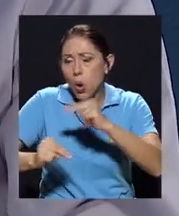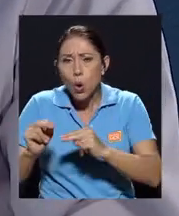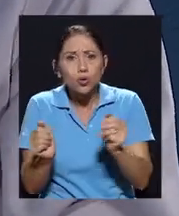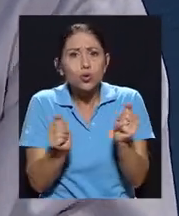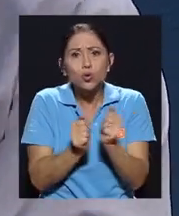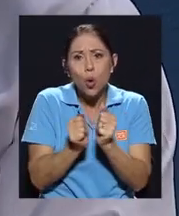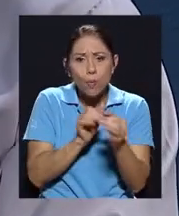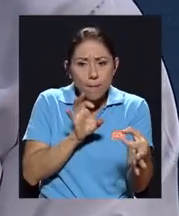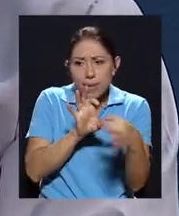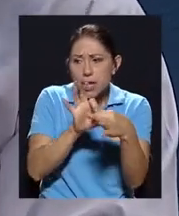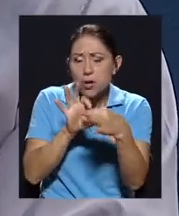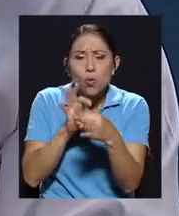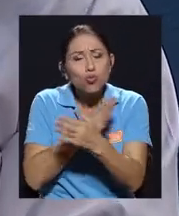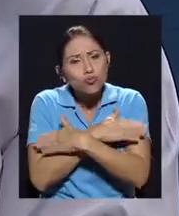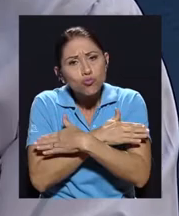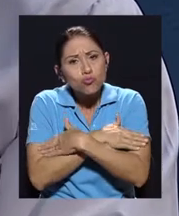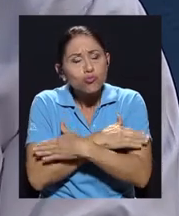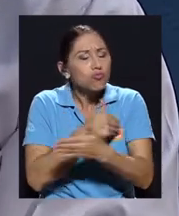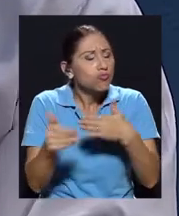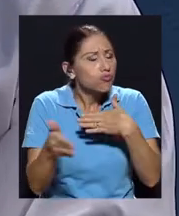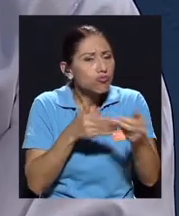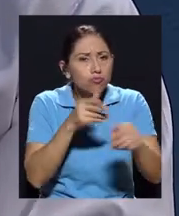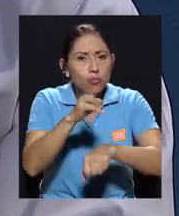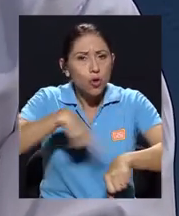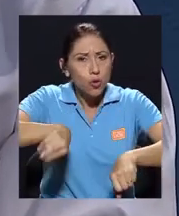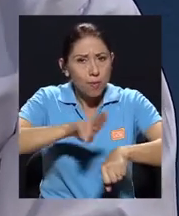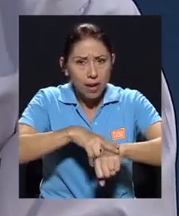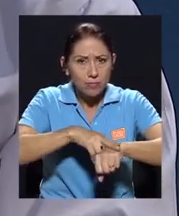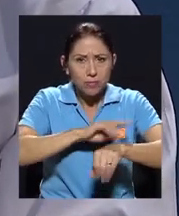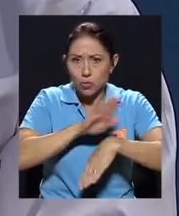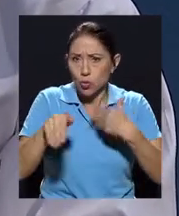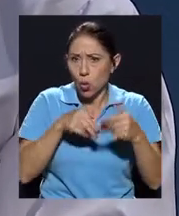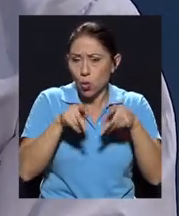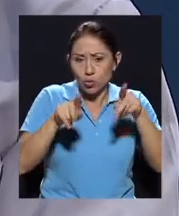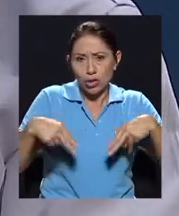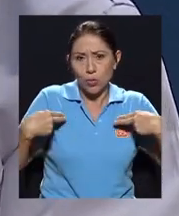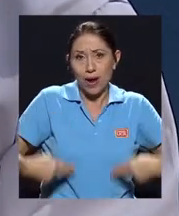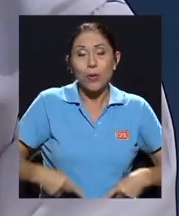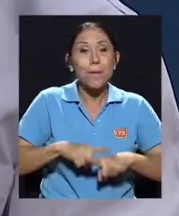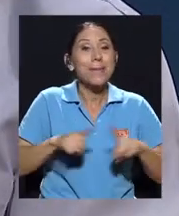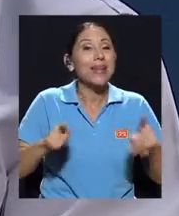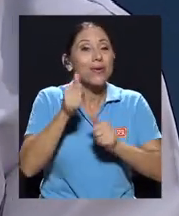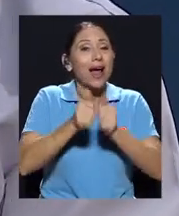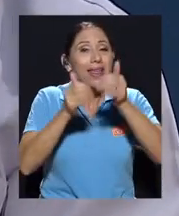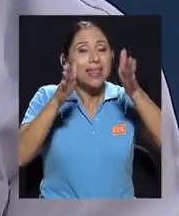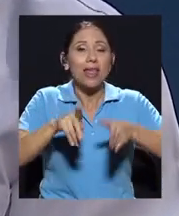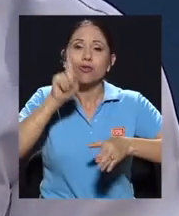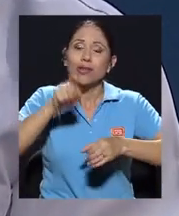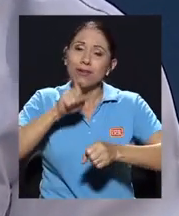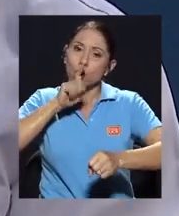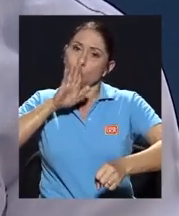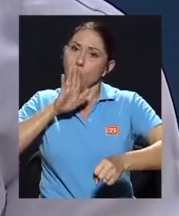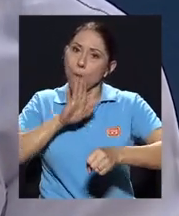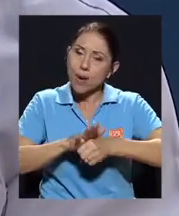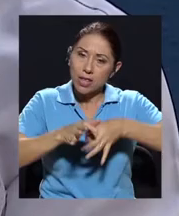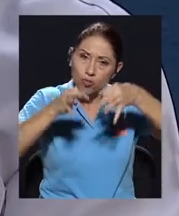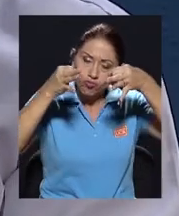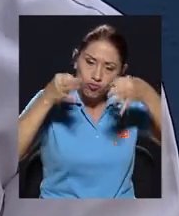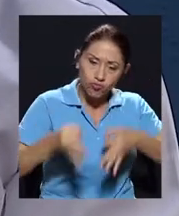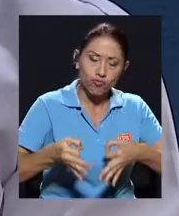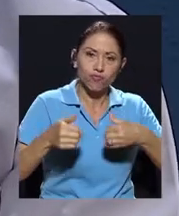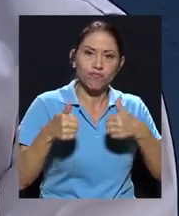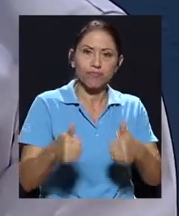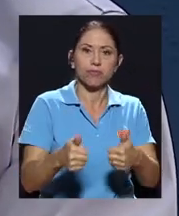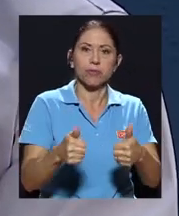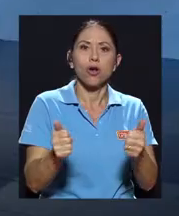de todo ser humano. Lo que sí es importante es que los candidatos tomen un compromiso concreto con la transparencia y nos